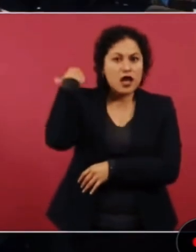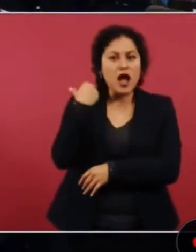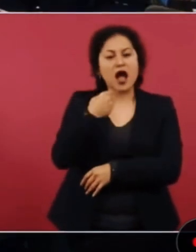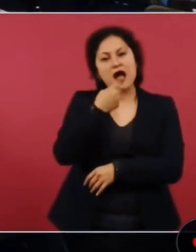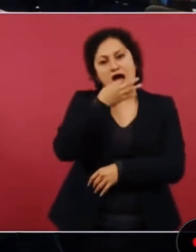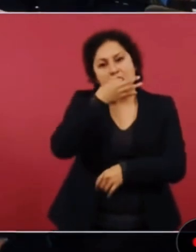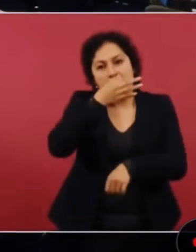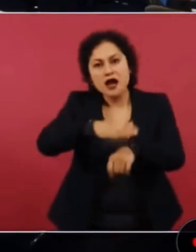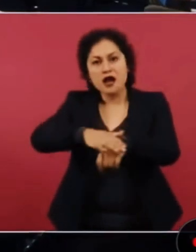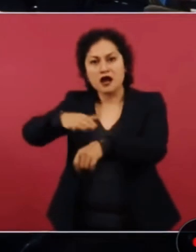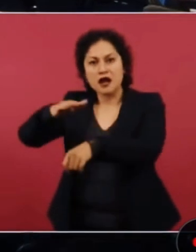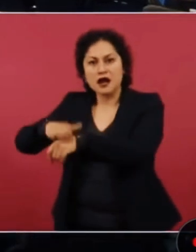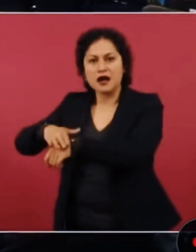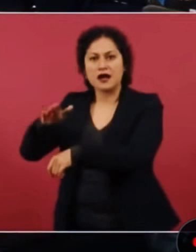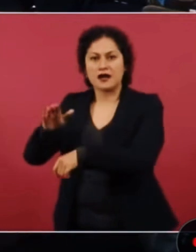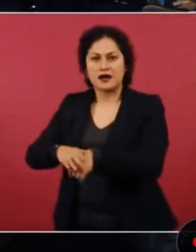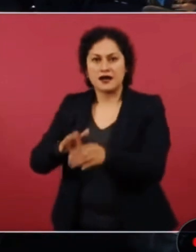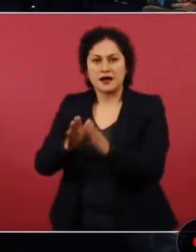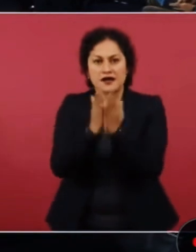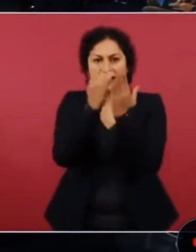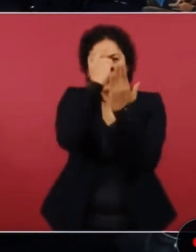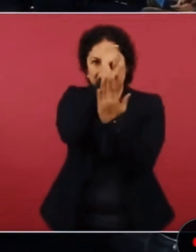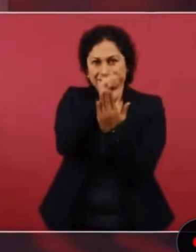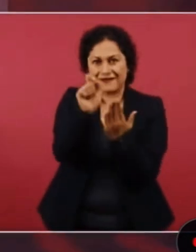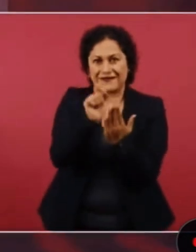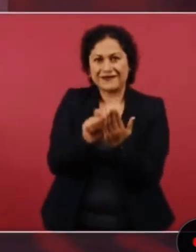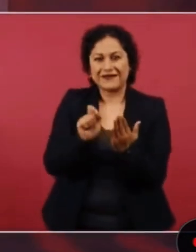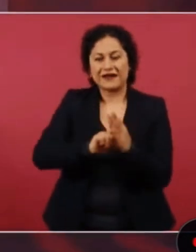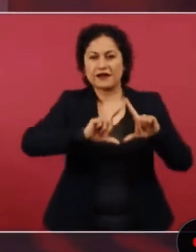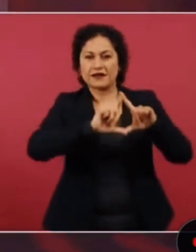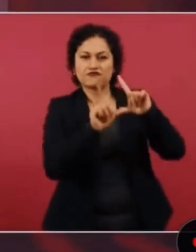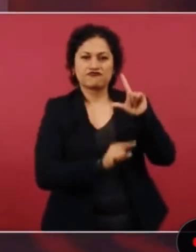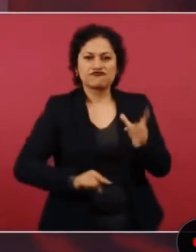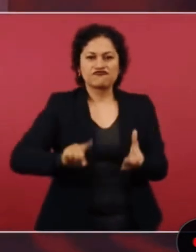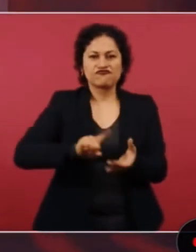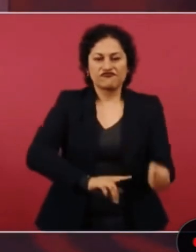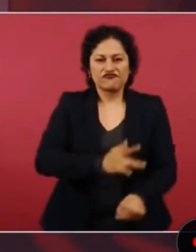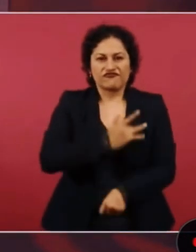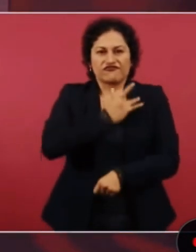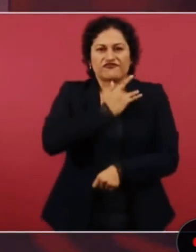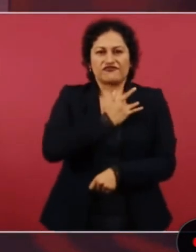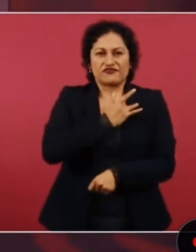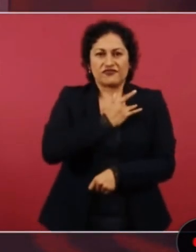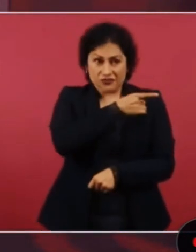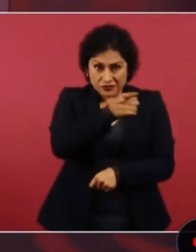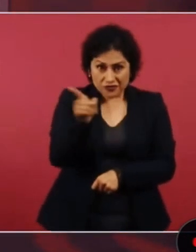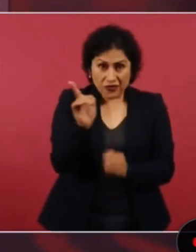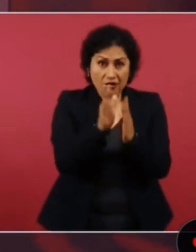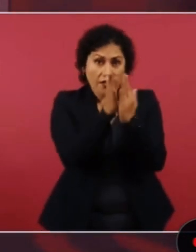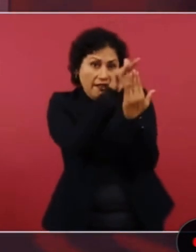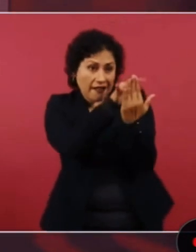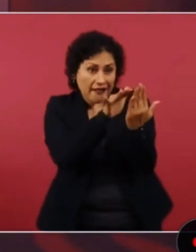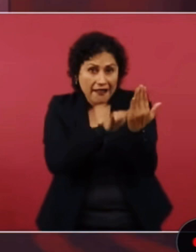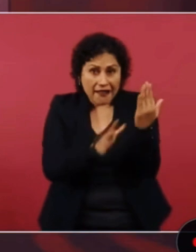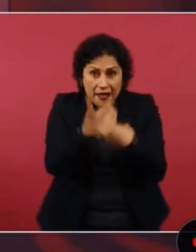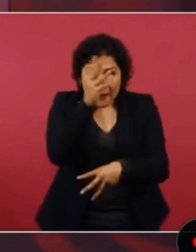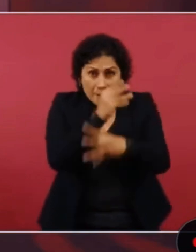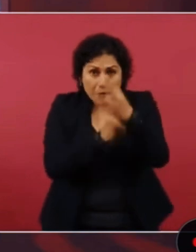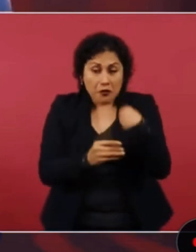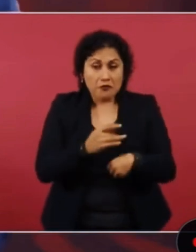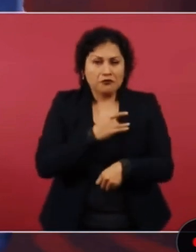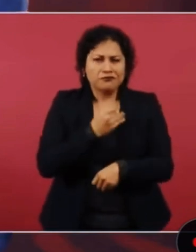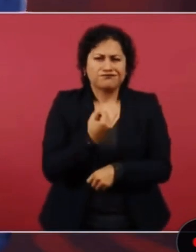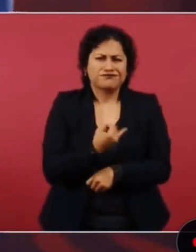pensando en los sentimientos de la nación ¿qué vas a estar perdiendo el tiempo leyendo